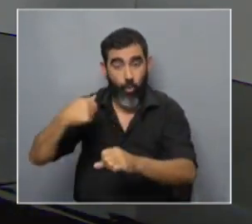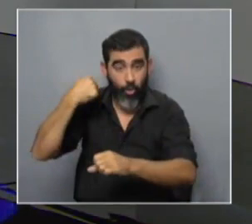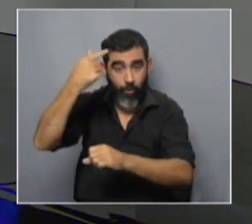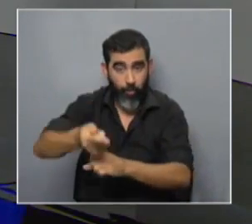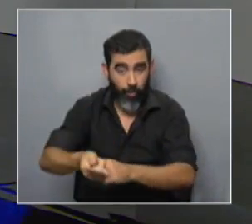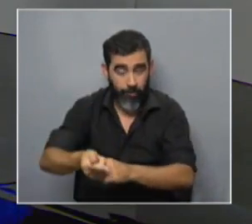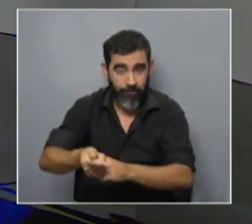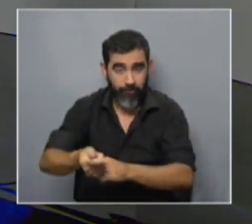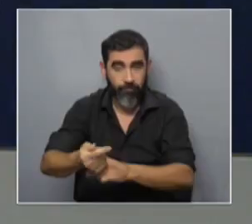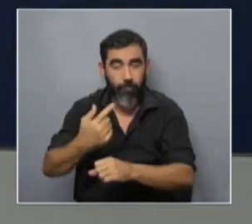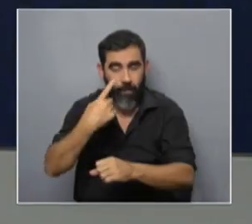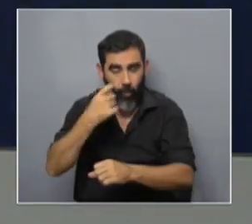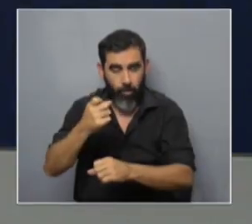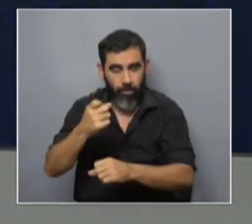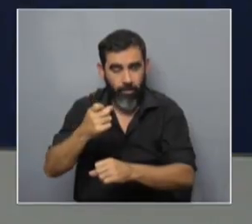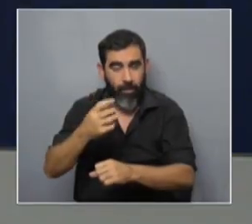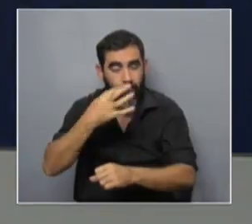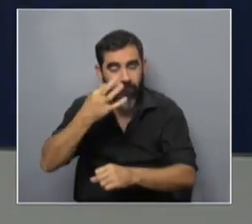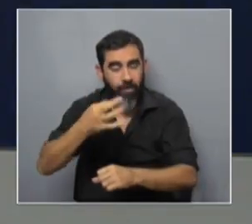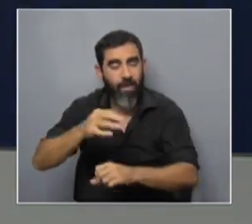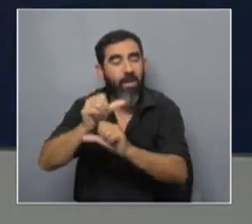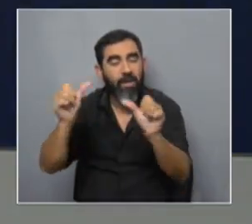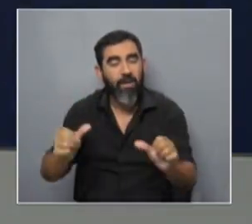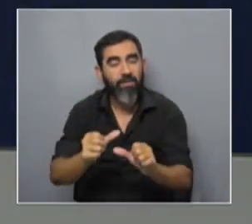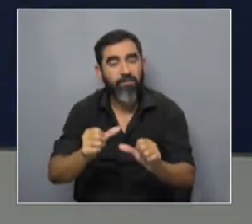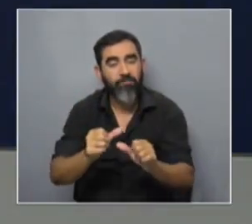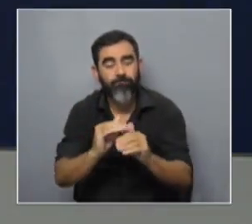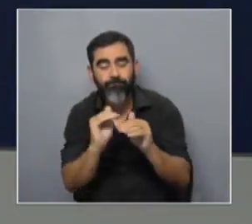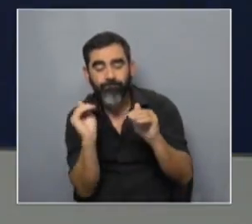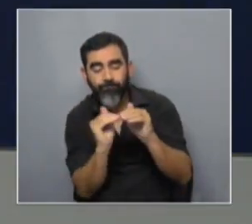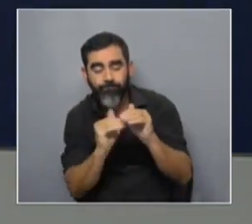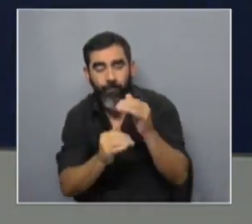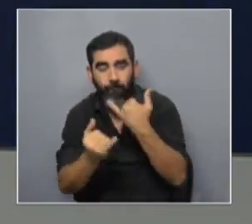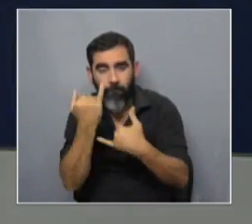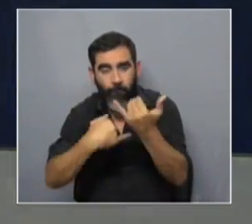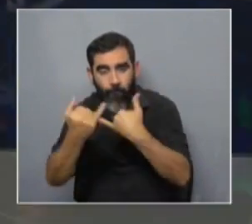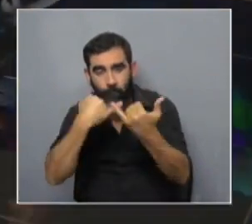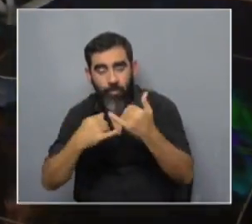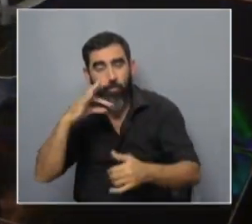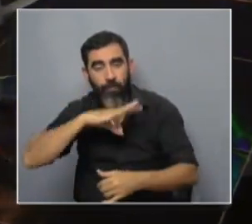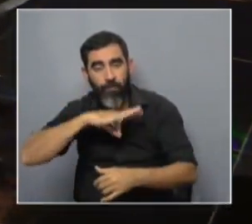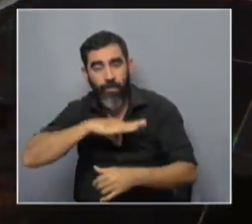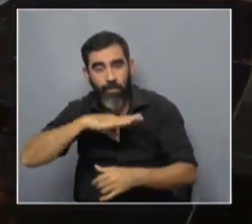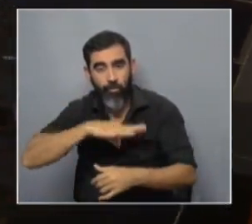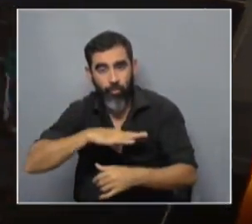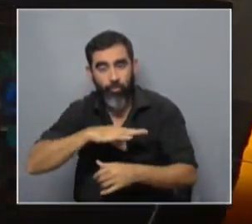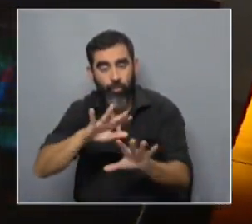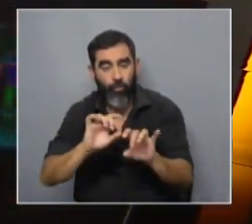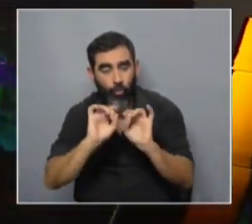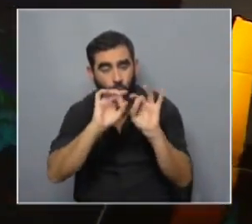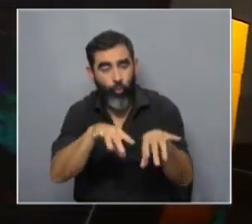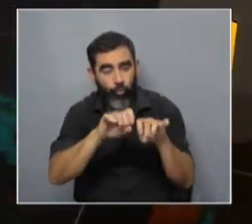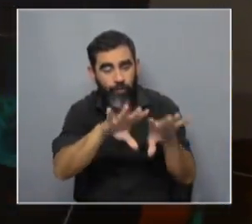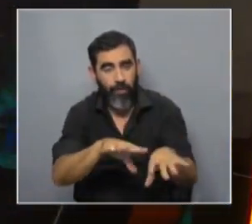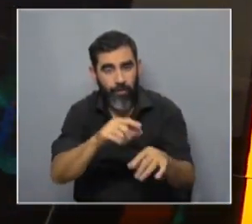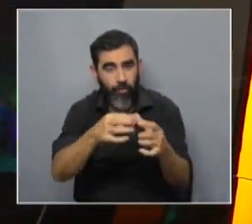concluir que lo que realmente hacían era guardar información de virus, sobre todo, que infectan a